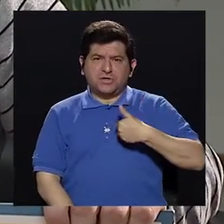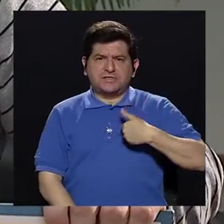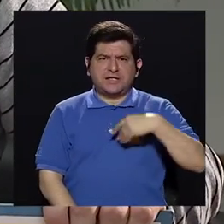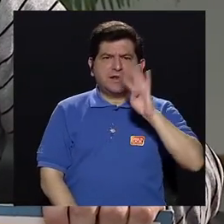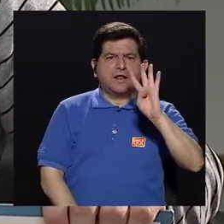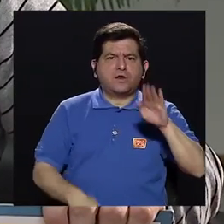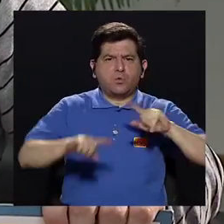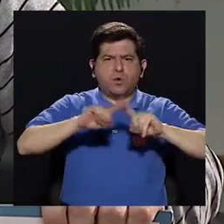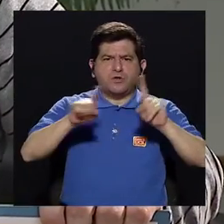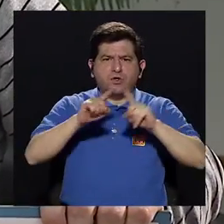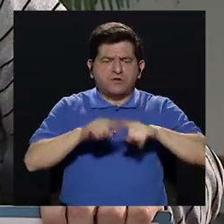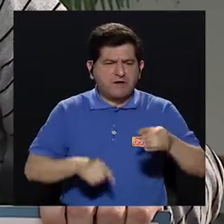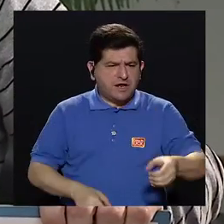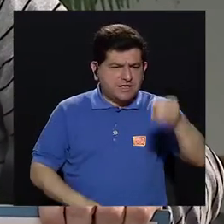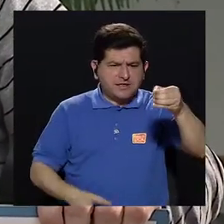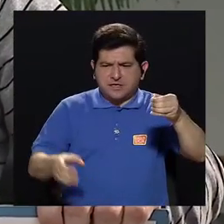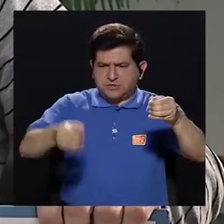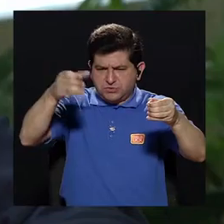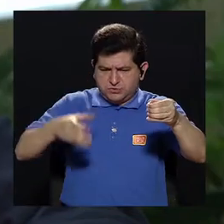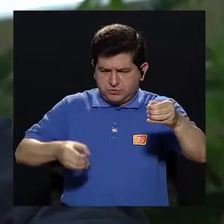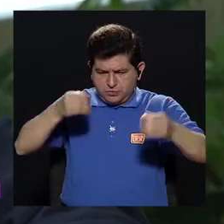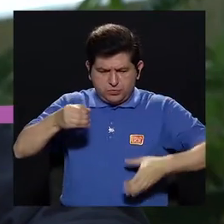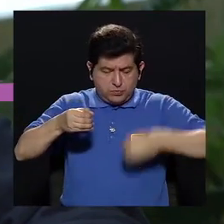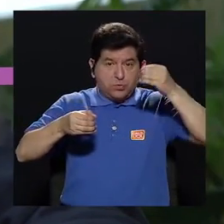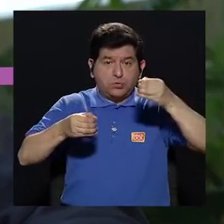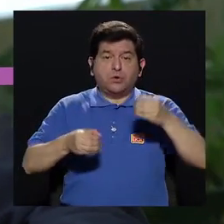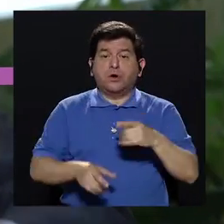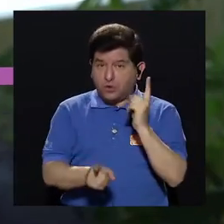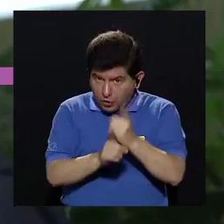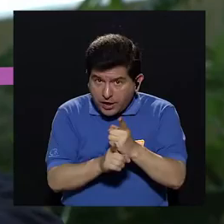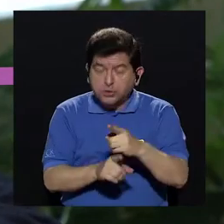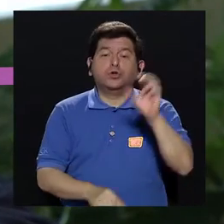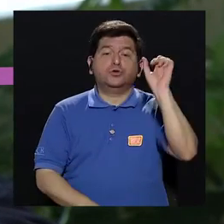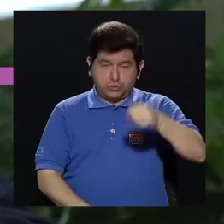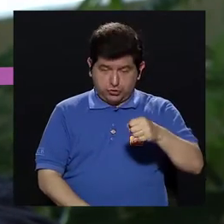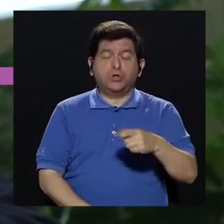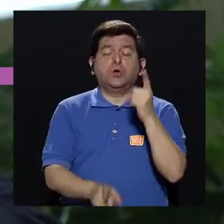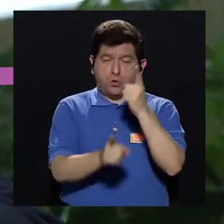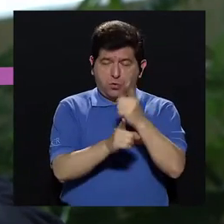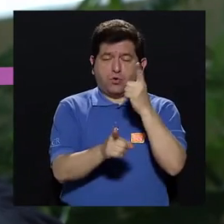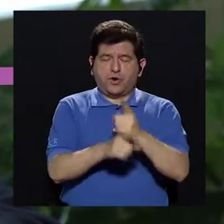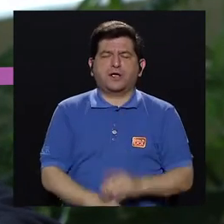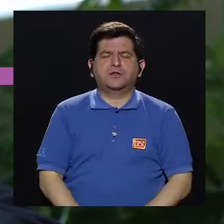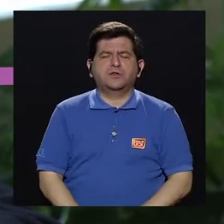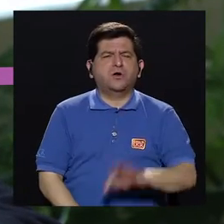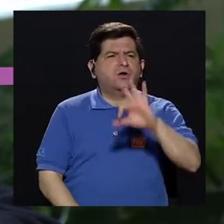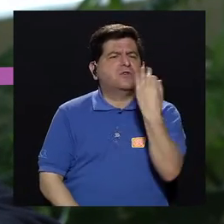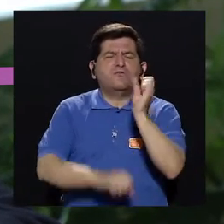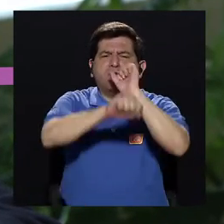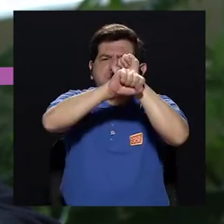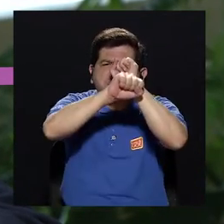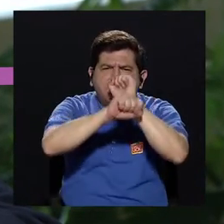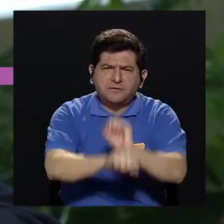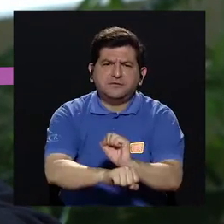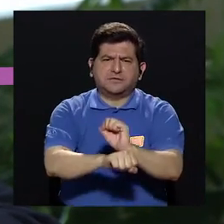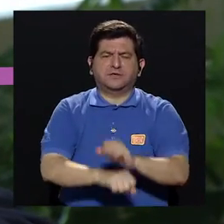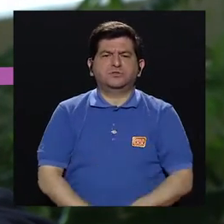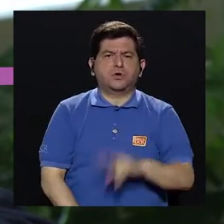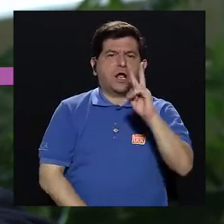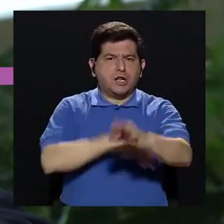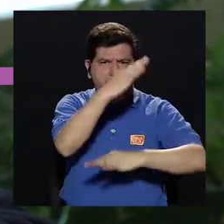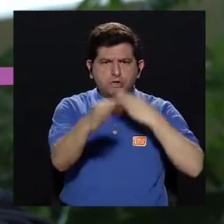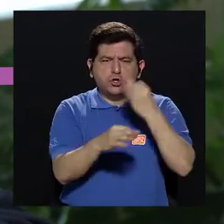cuatro pilares. ¿Eso es correcto? Eso es correcto. Esencialmente, tradicionalmente, había